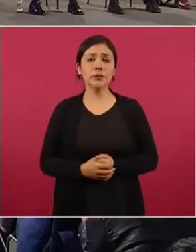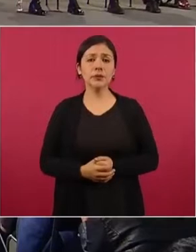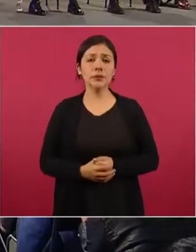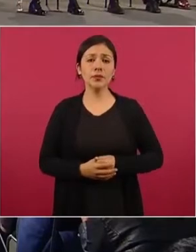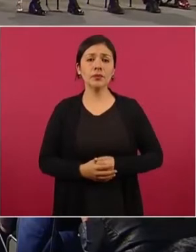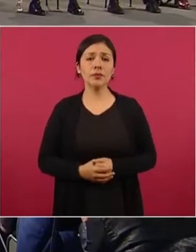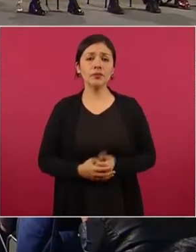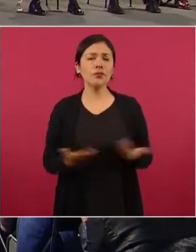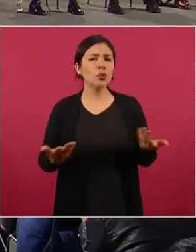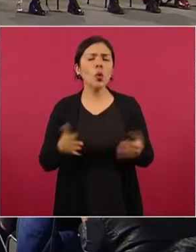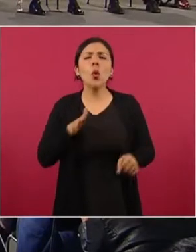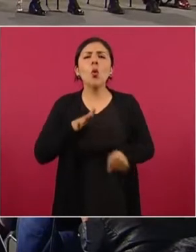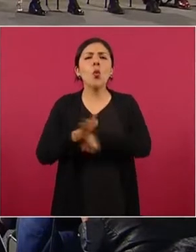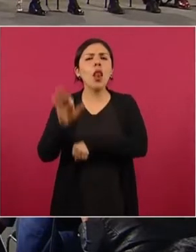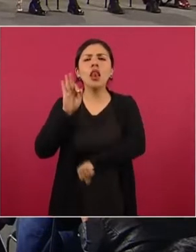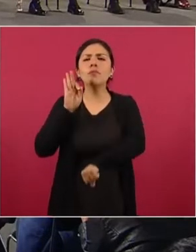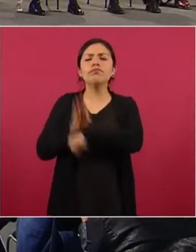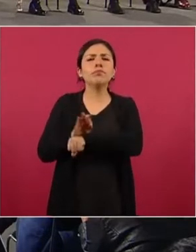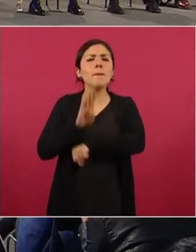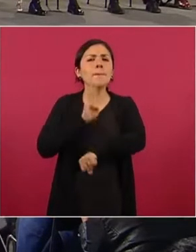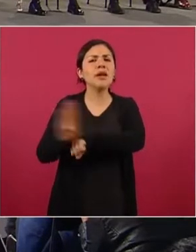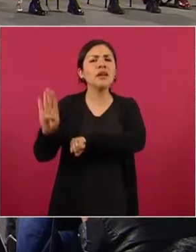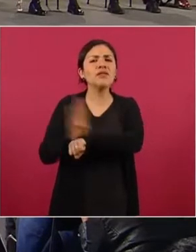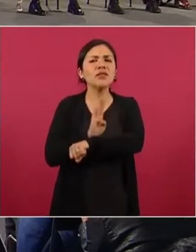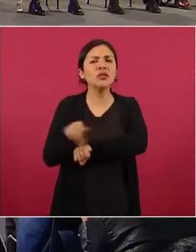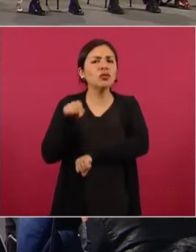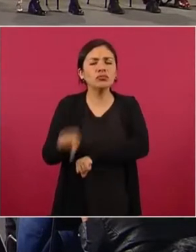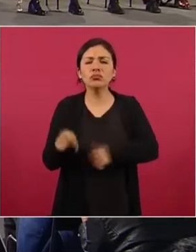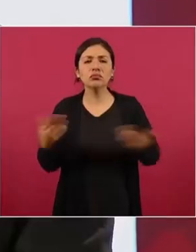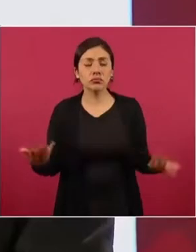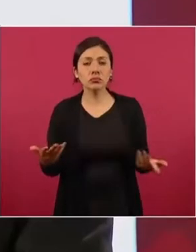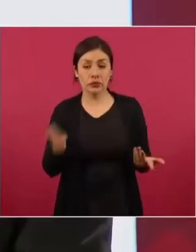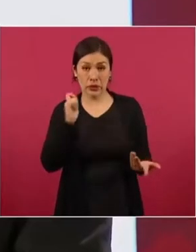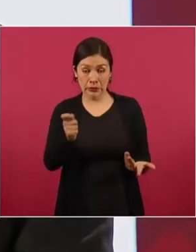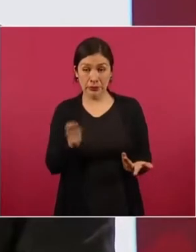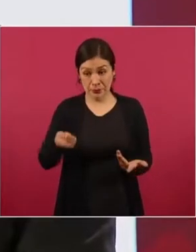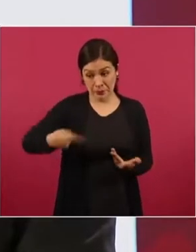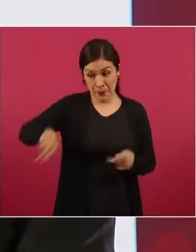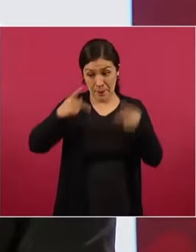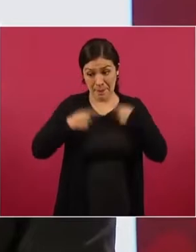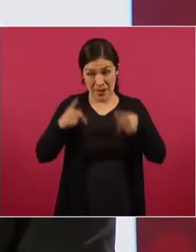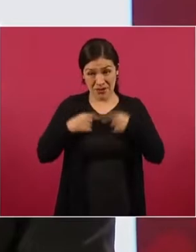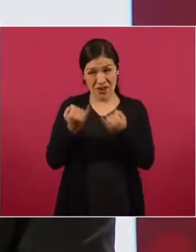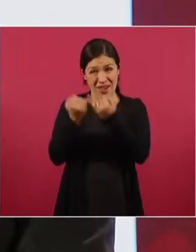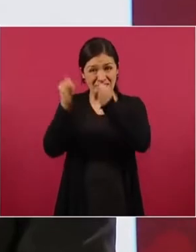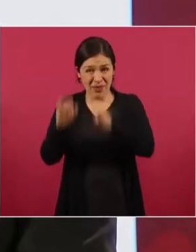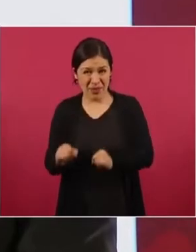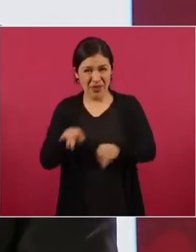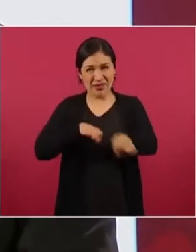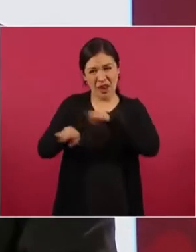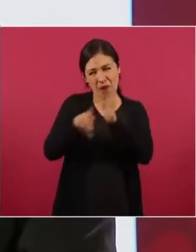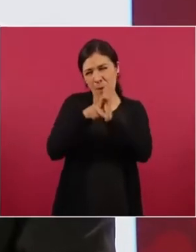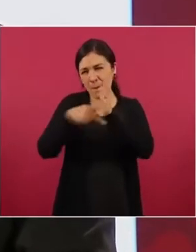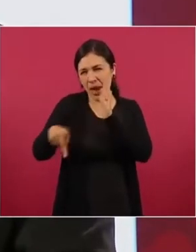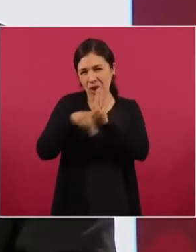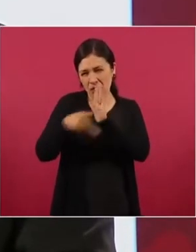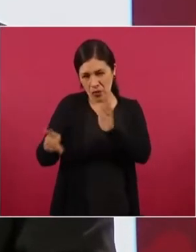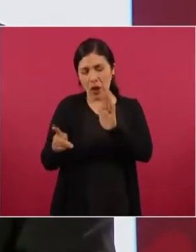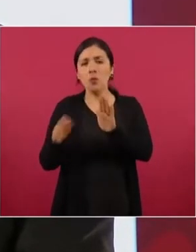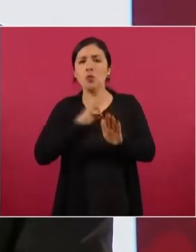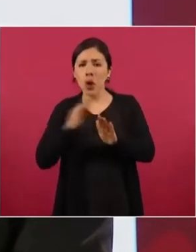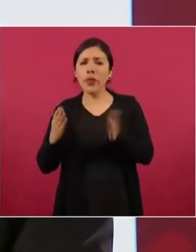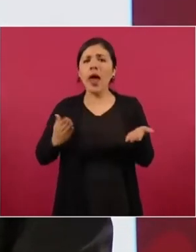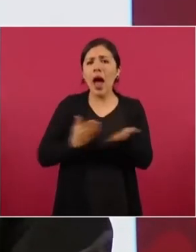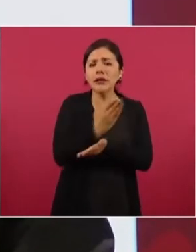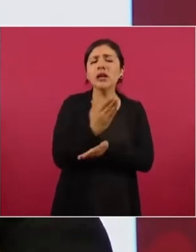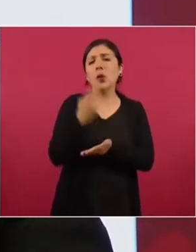¿Cuáles serían los beneficios de esta propuesta? Es integrar a los trabajadores de periodistas independientes a